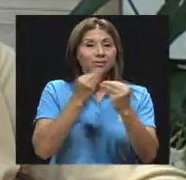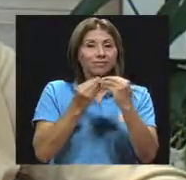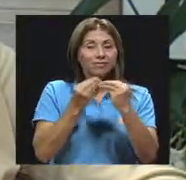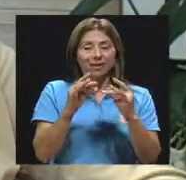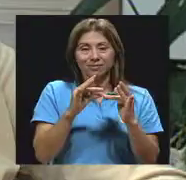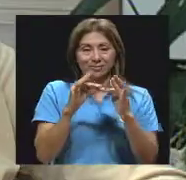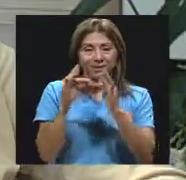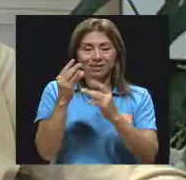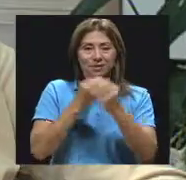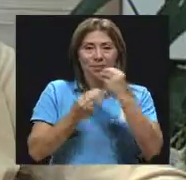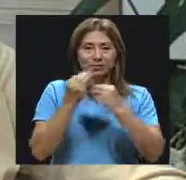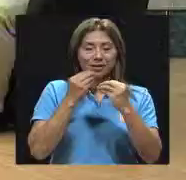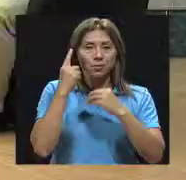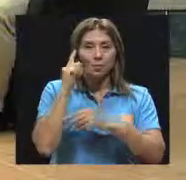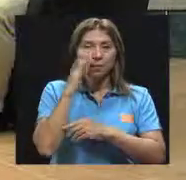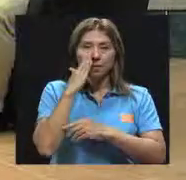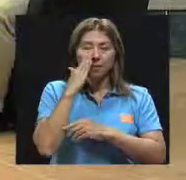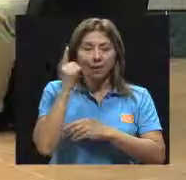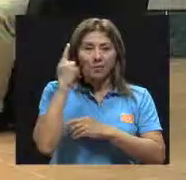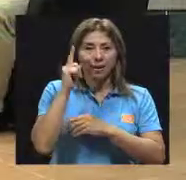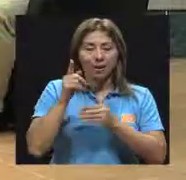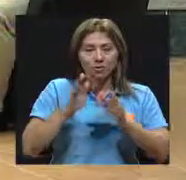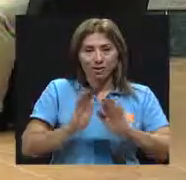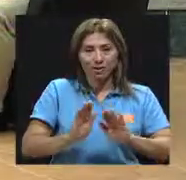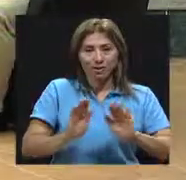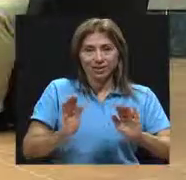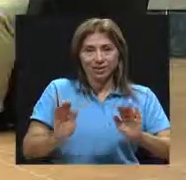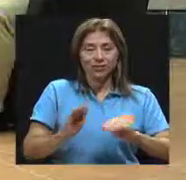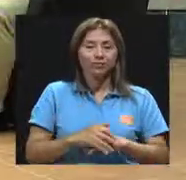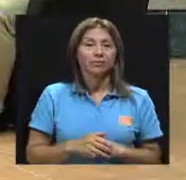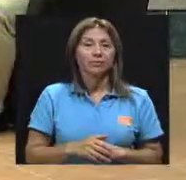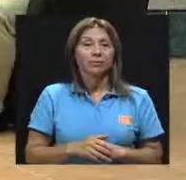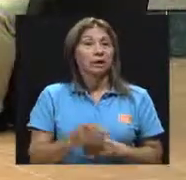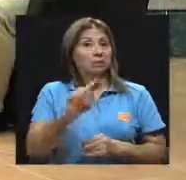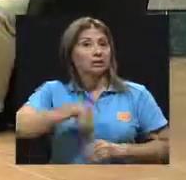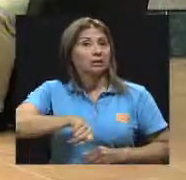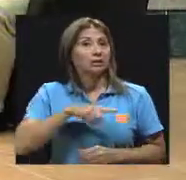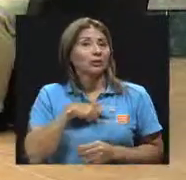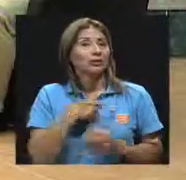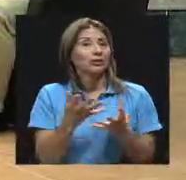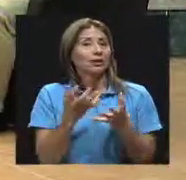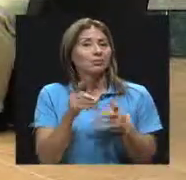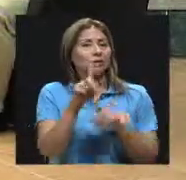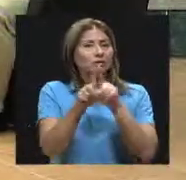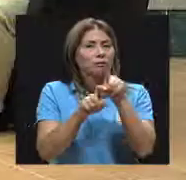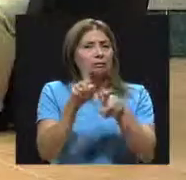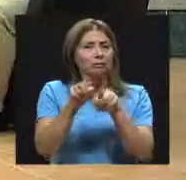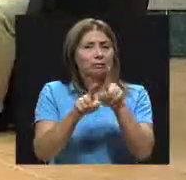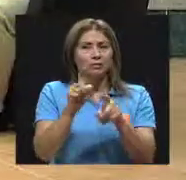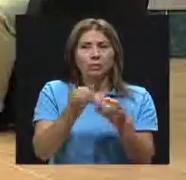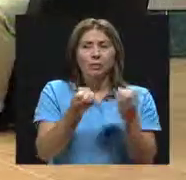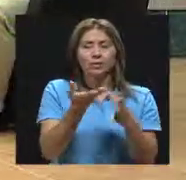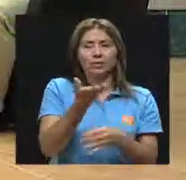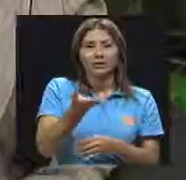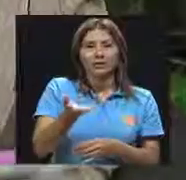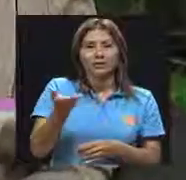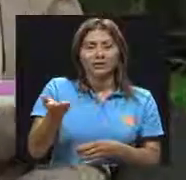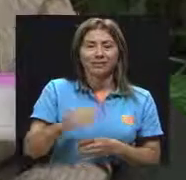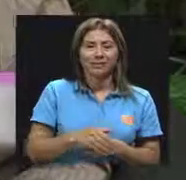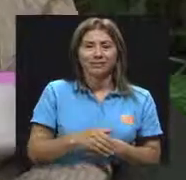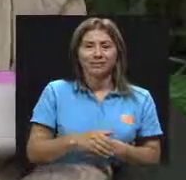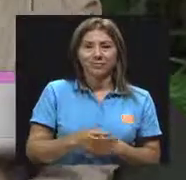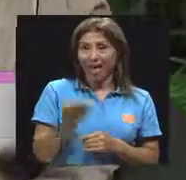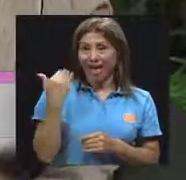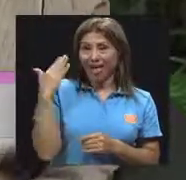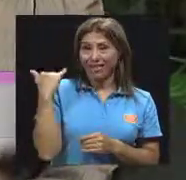alimentación materno-infantil. Y es que son muchas las preguntas que tenemos que hacerle Marisol, que vamos hablando, la